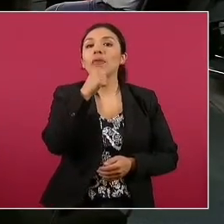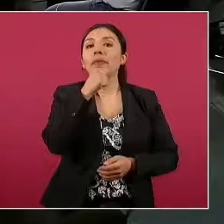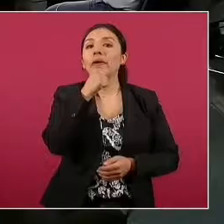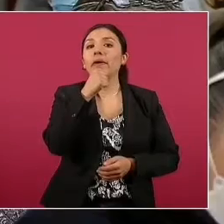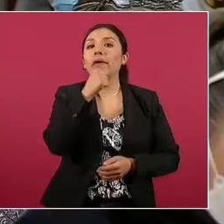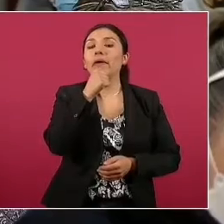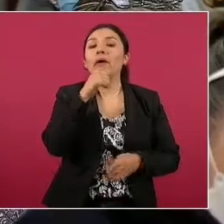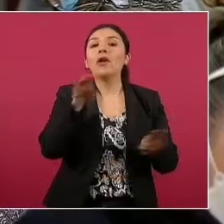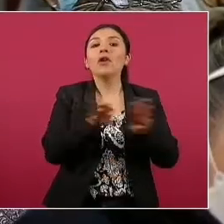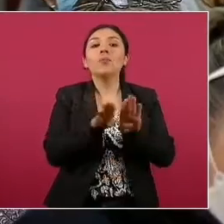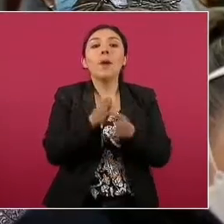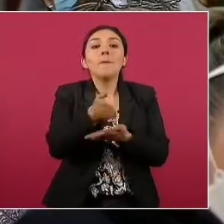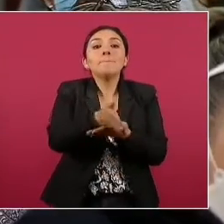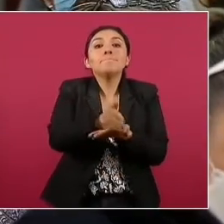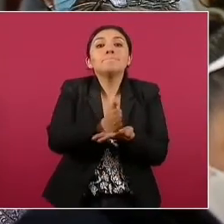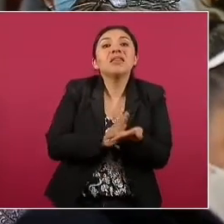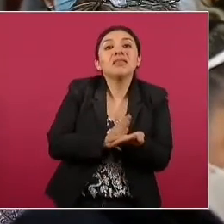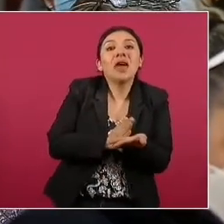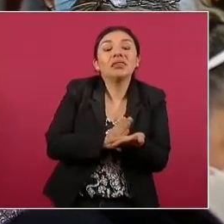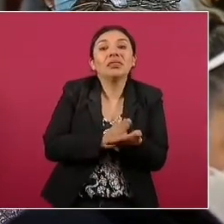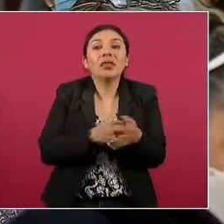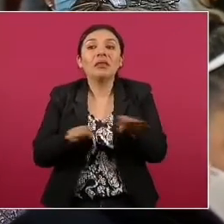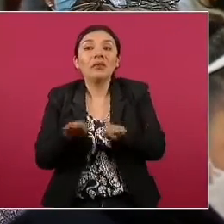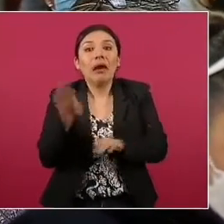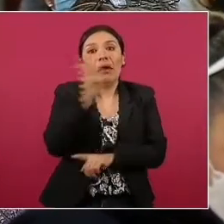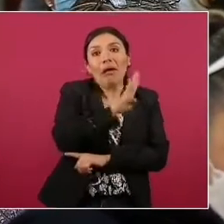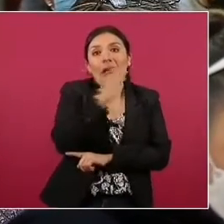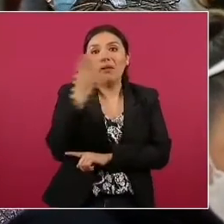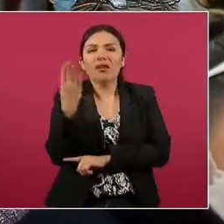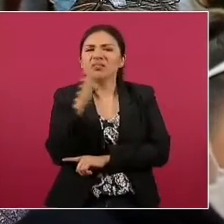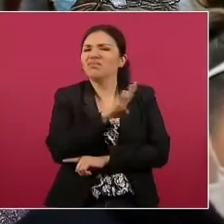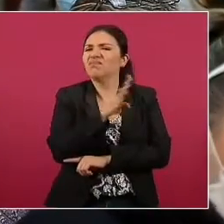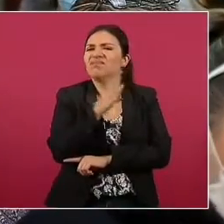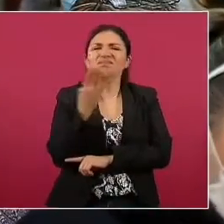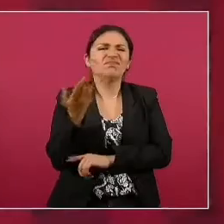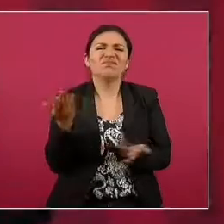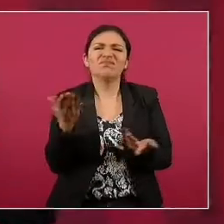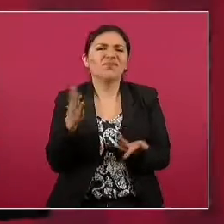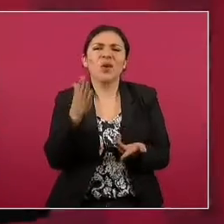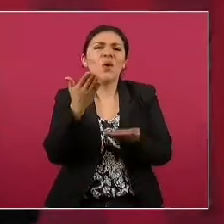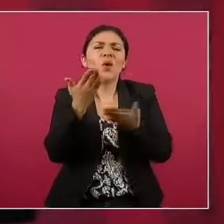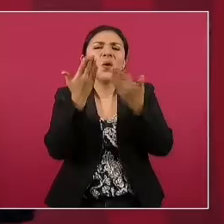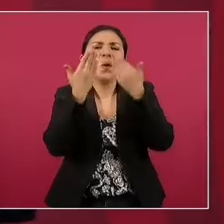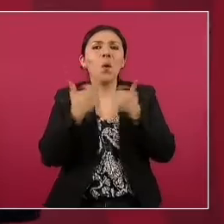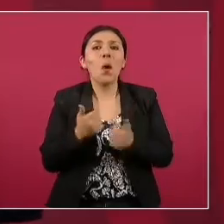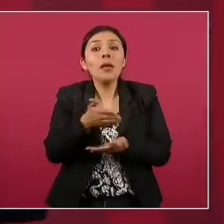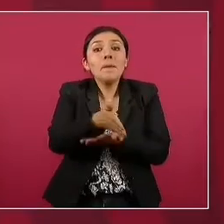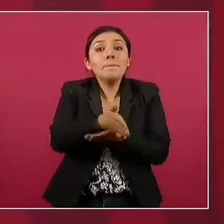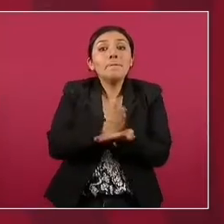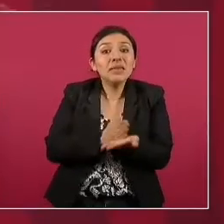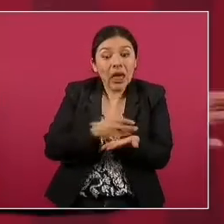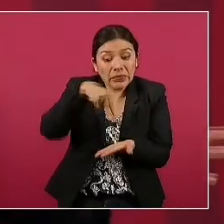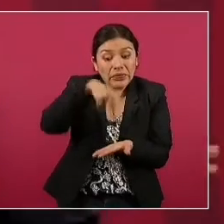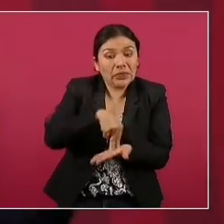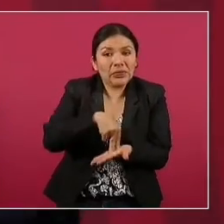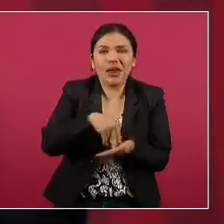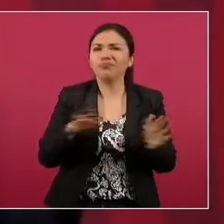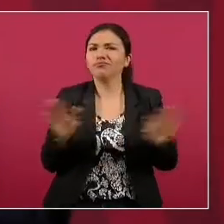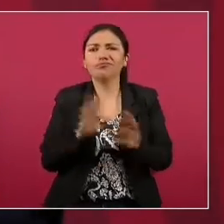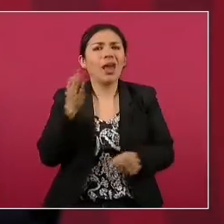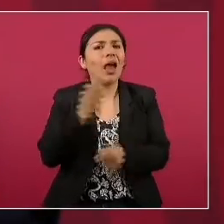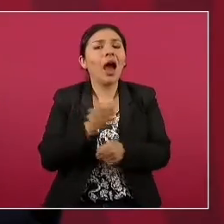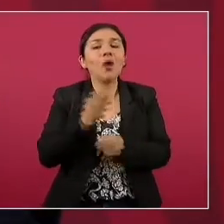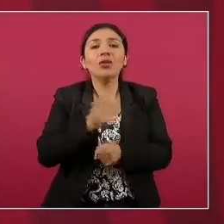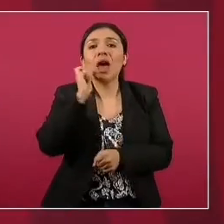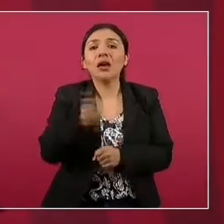no hay término medio. Y estamos viviendo un